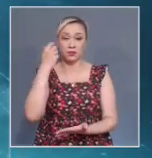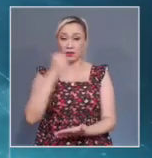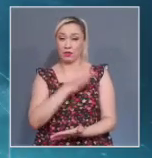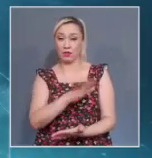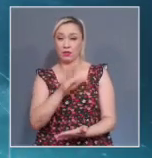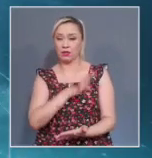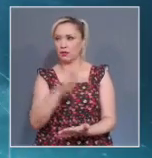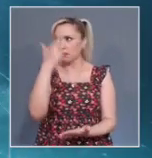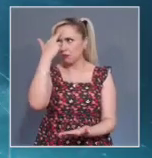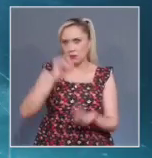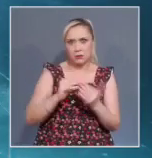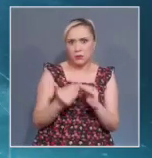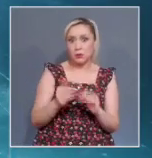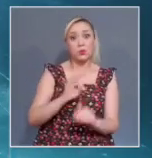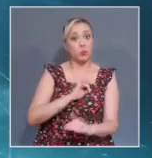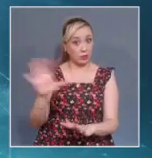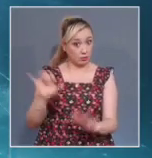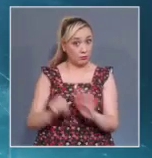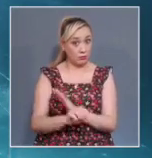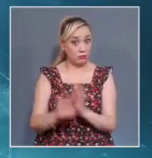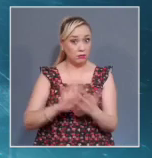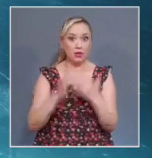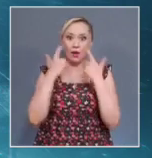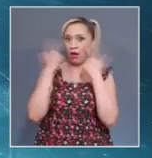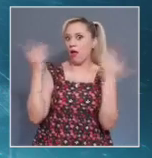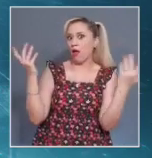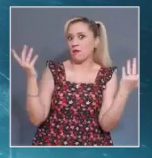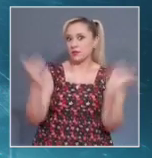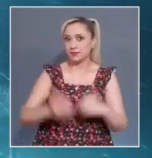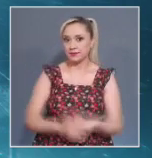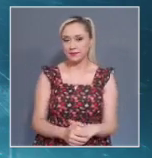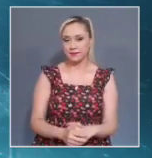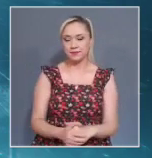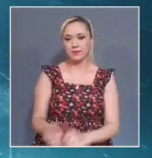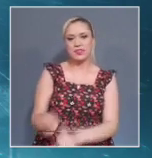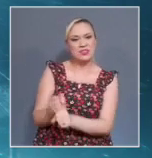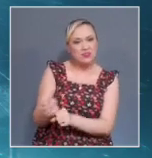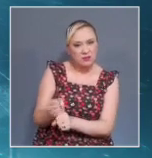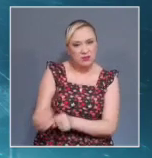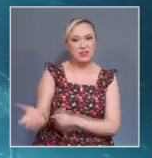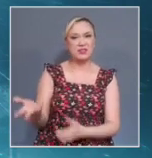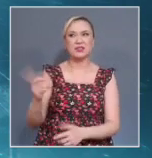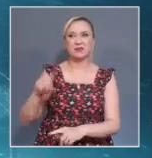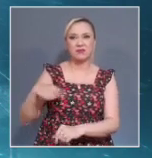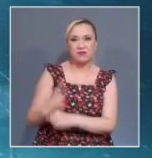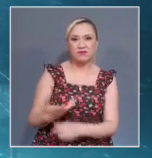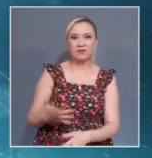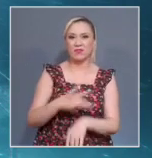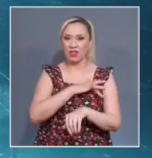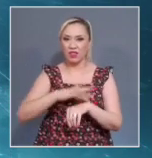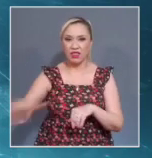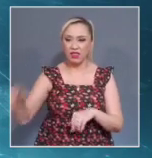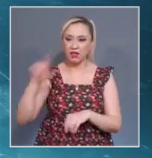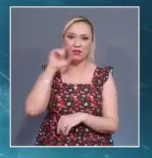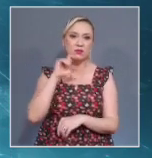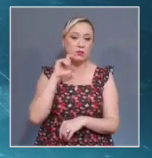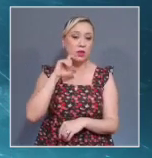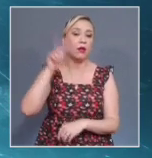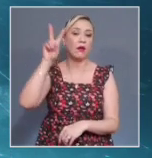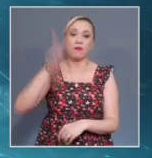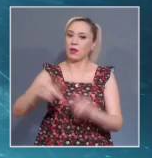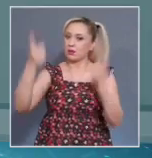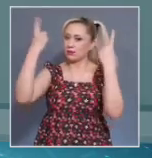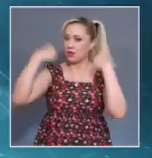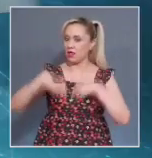La tortura sexual viola derechos humanos y genera graves daños físicos y emocionales, establece criterios de la